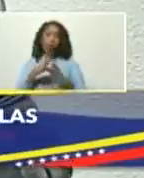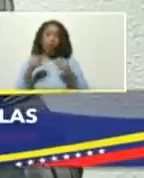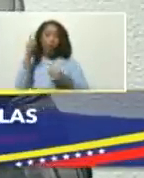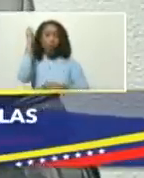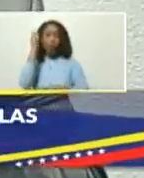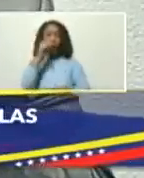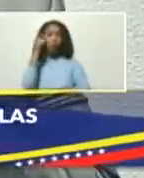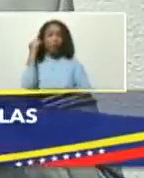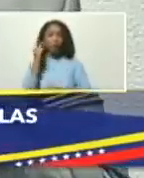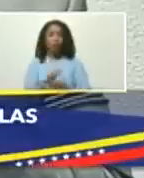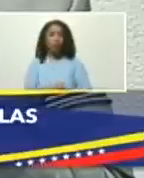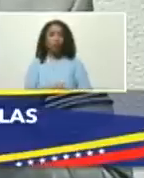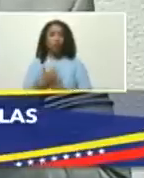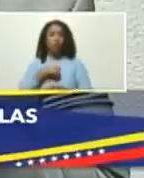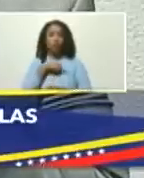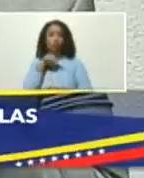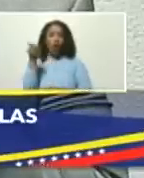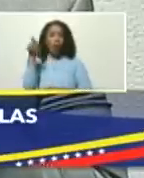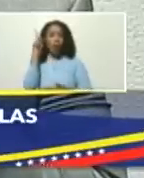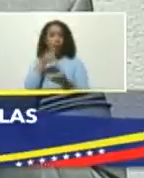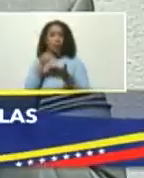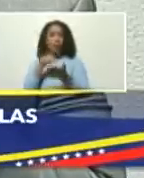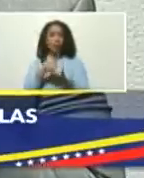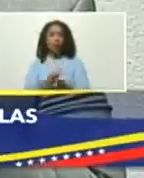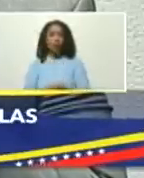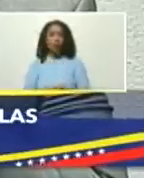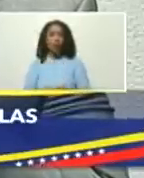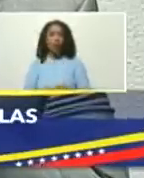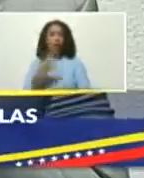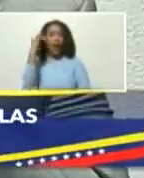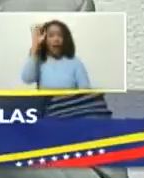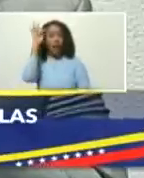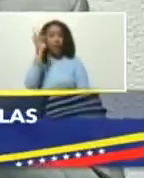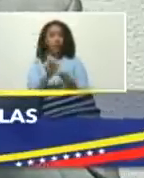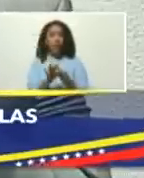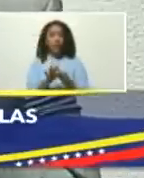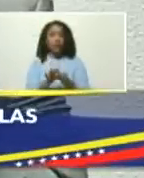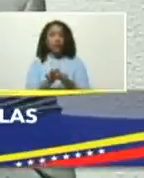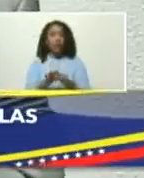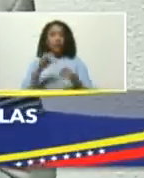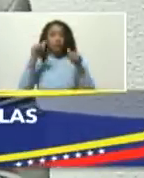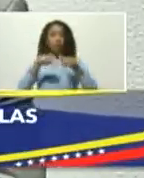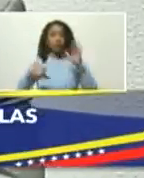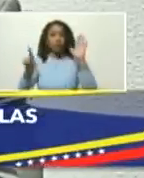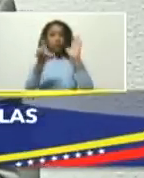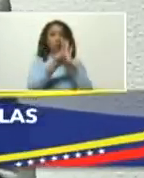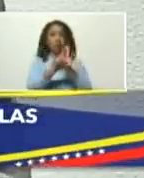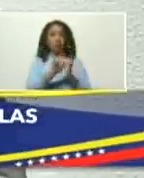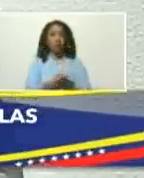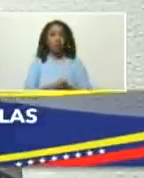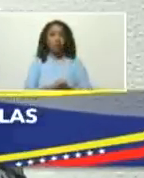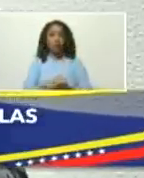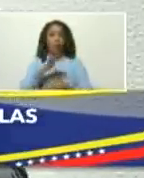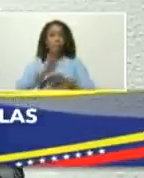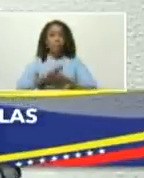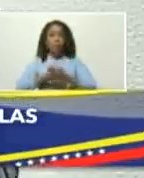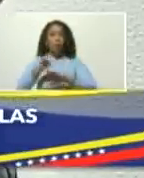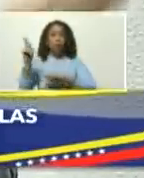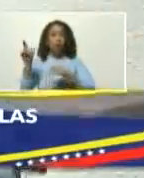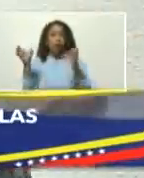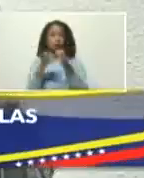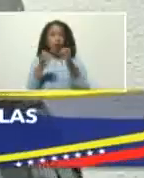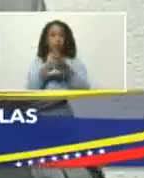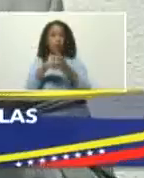diputados que estamos ahí y hay una fe que esta ley y por eso se convocó al cuerpo